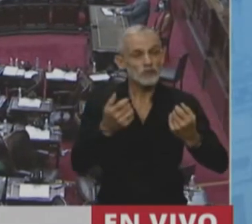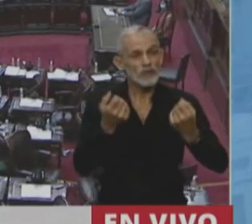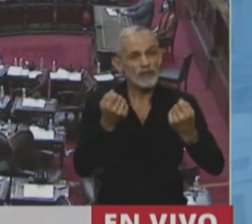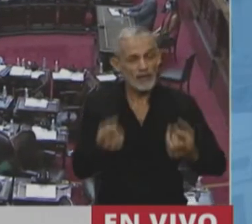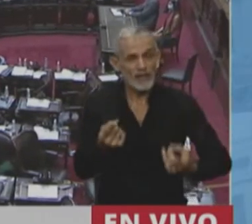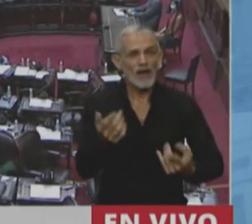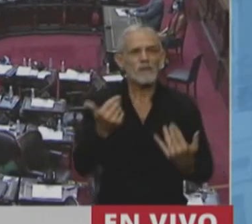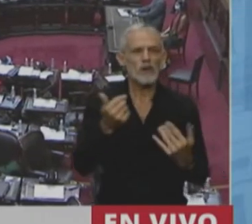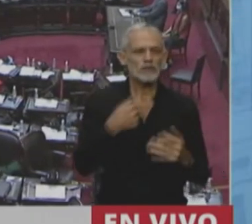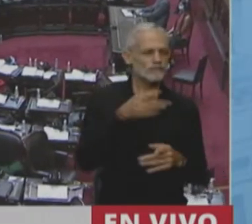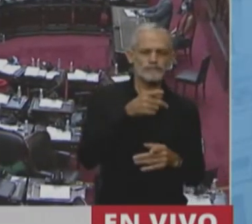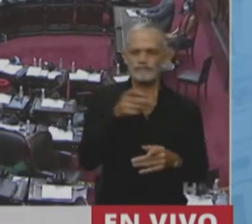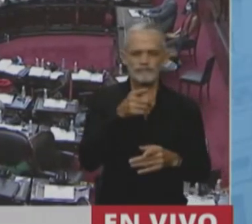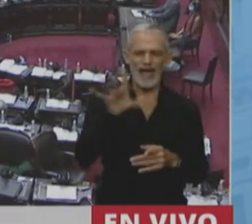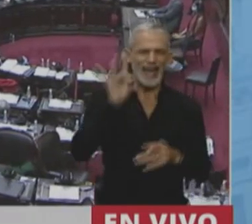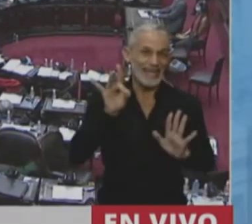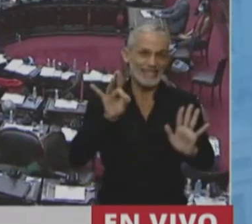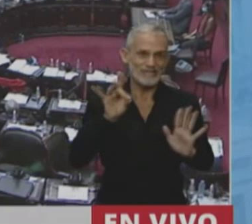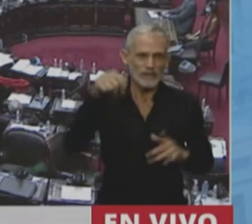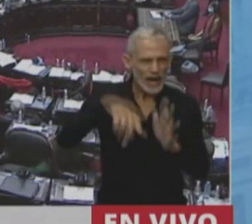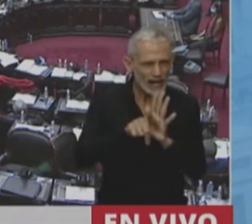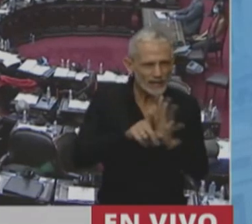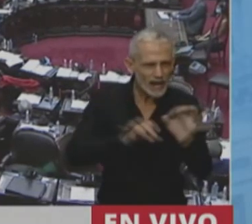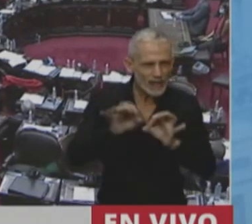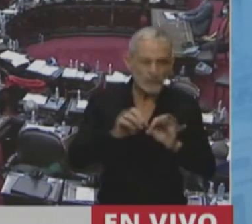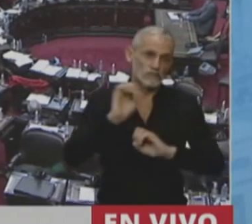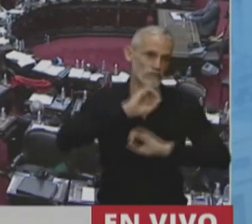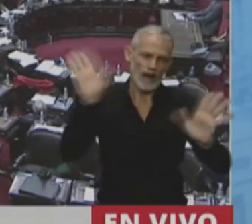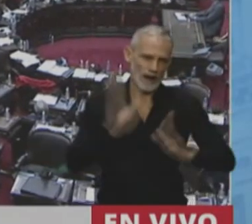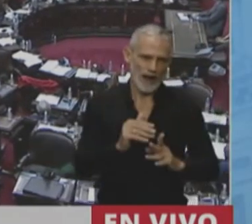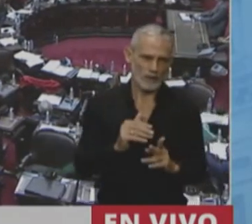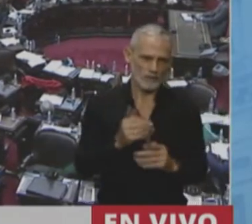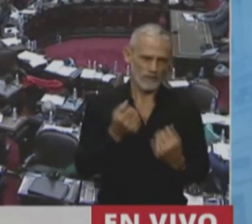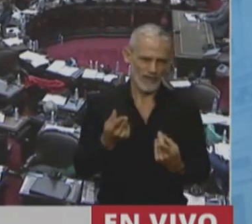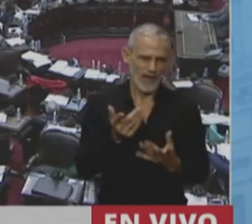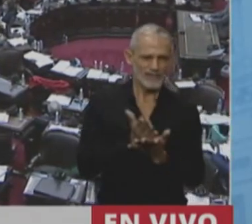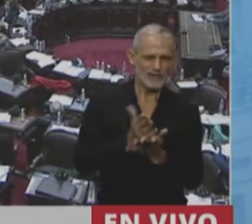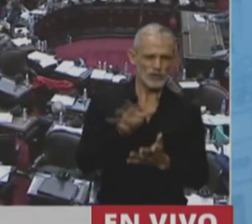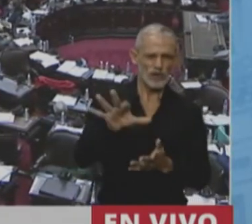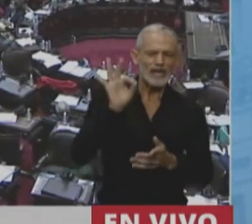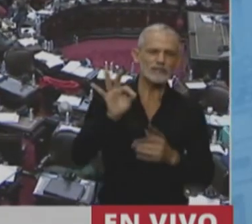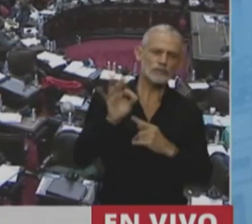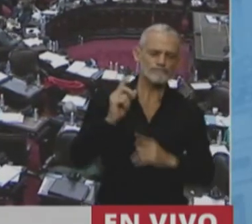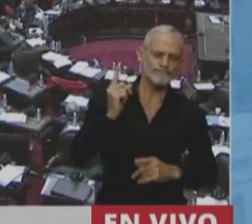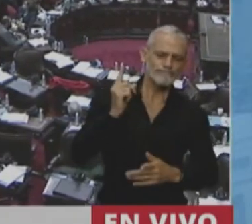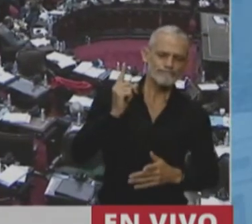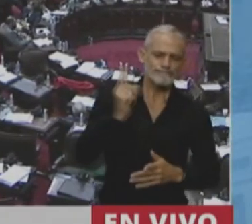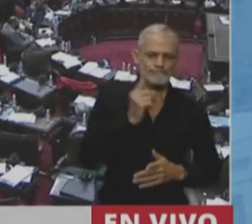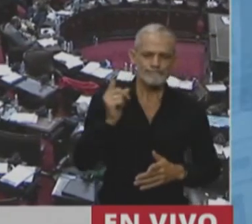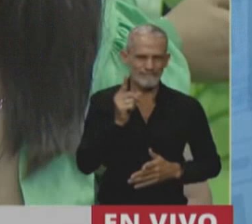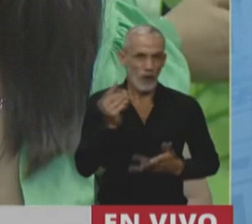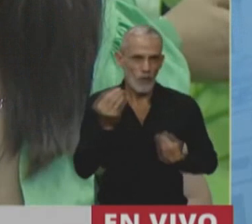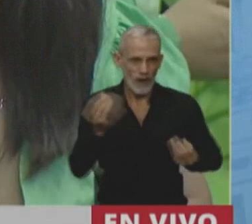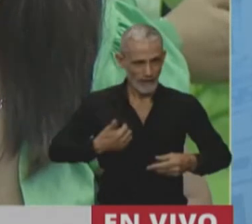de poder elegir. En este caso, en esta ley, más claro que nunca. Entonces, porque tengo